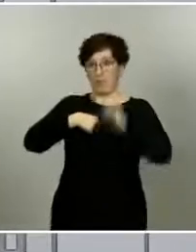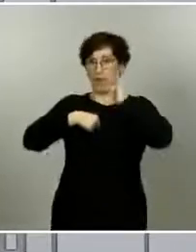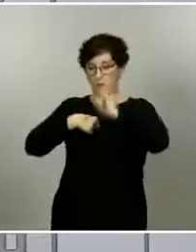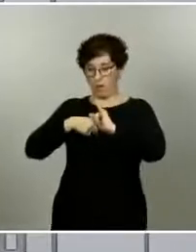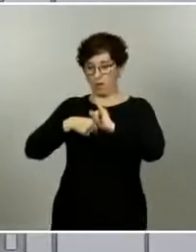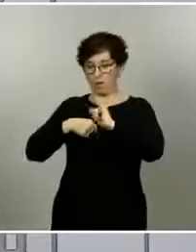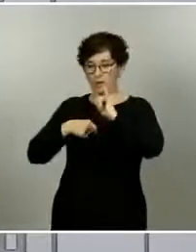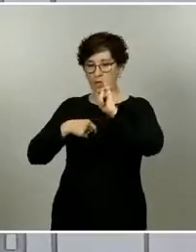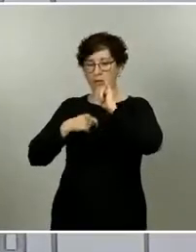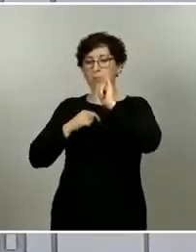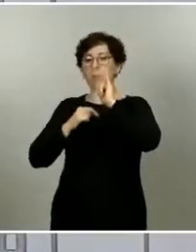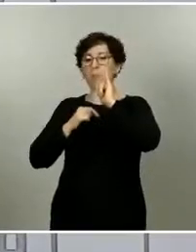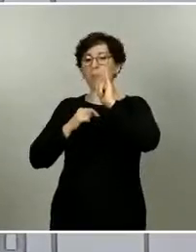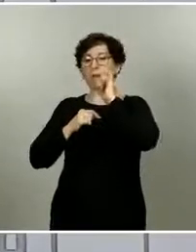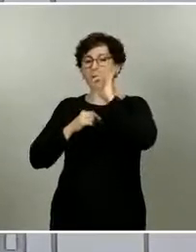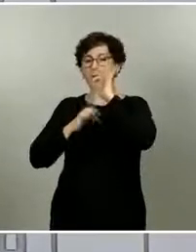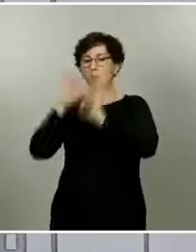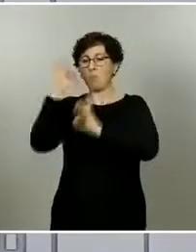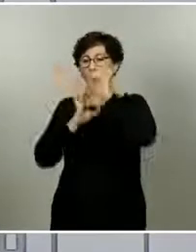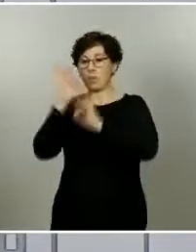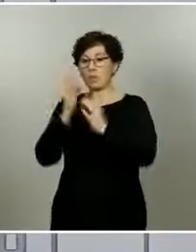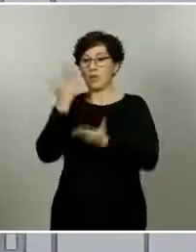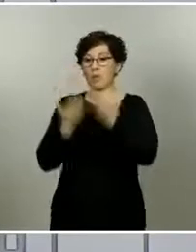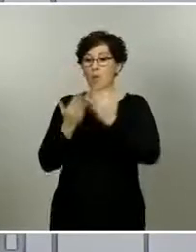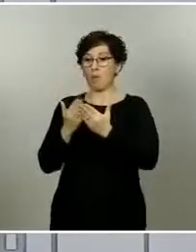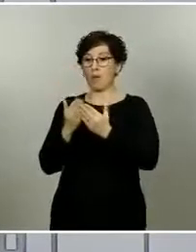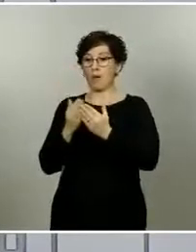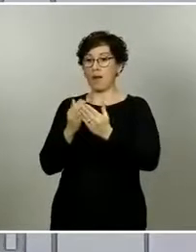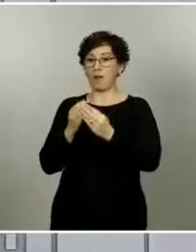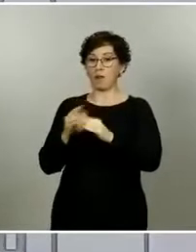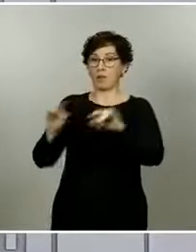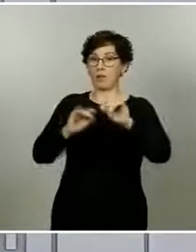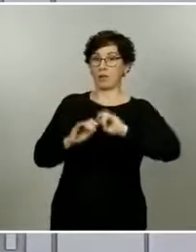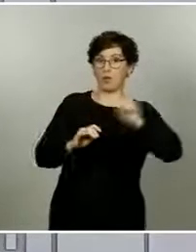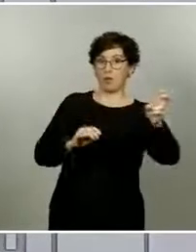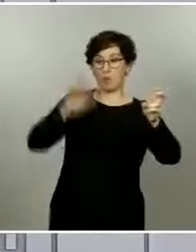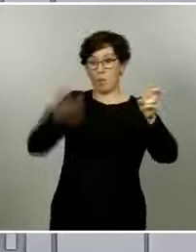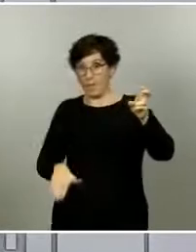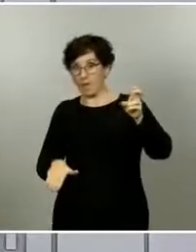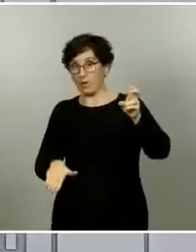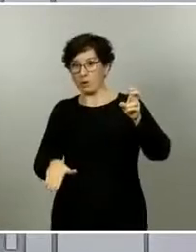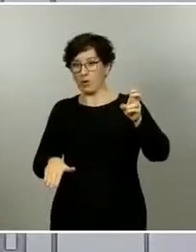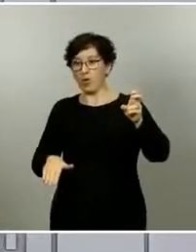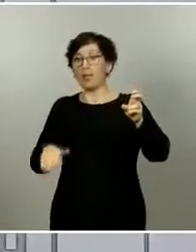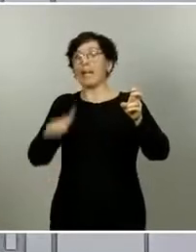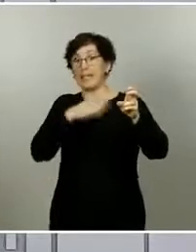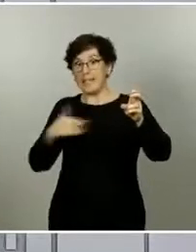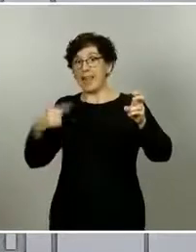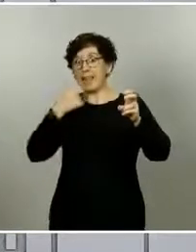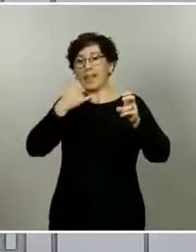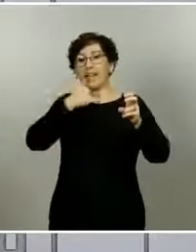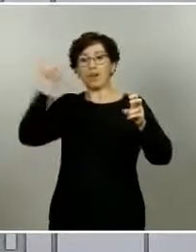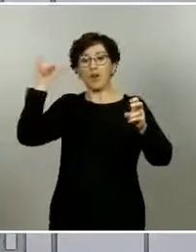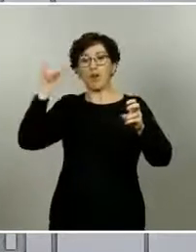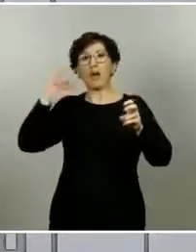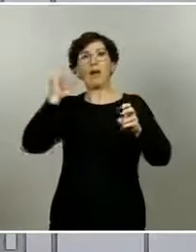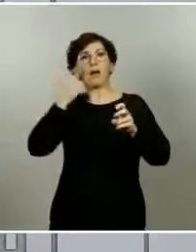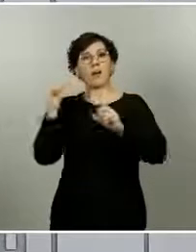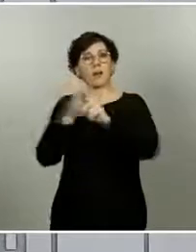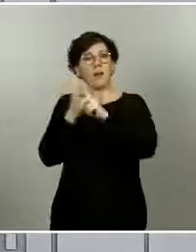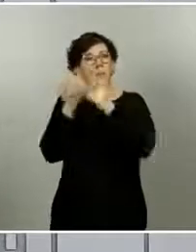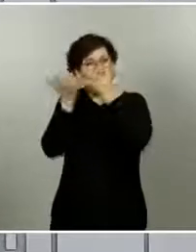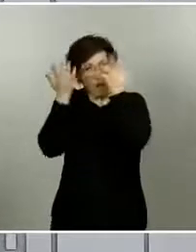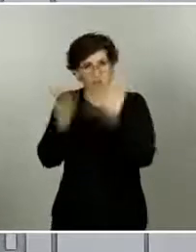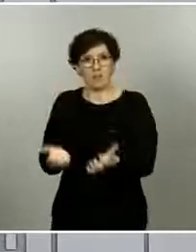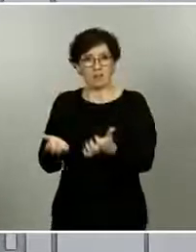en un porcentaje menor que en otros territorios implica que han detectado muchísimos de los casos que